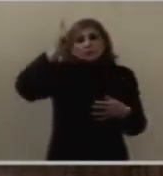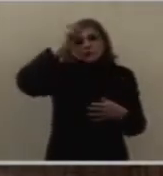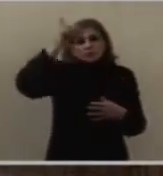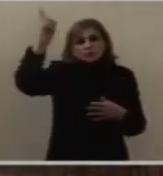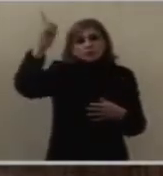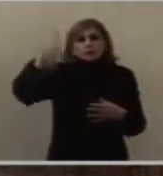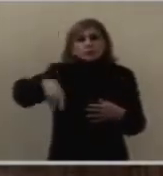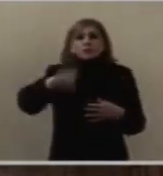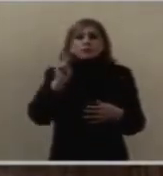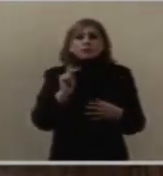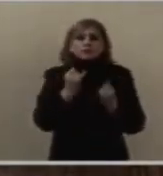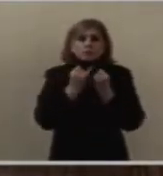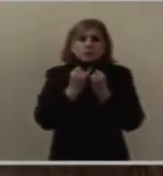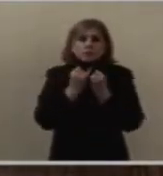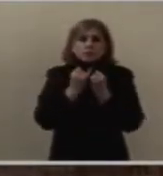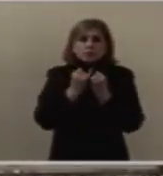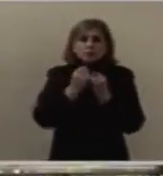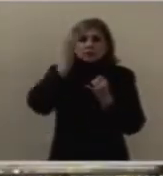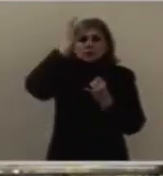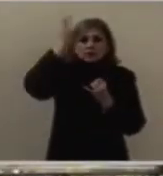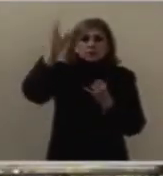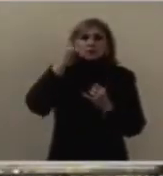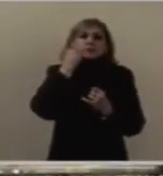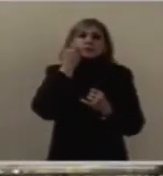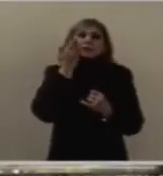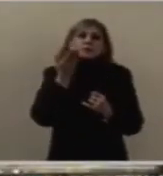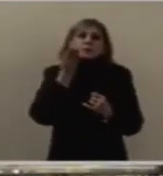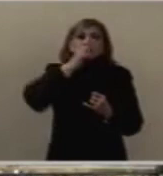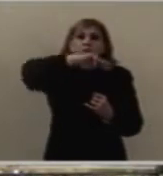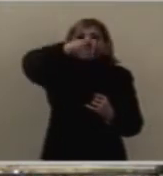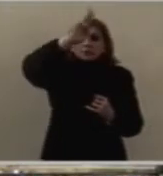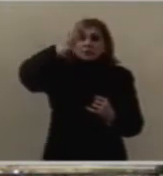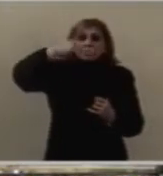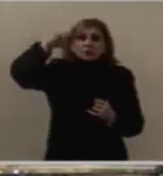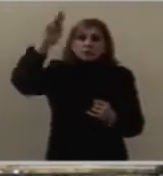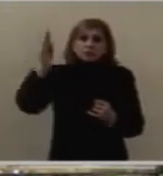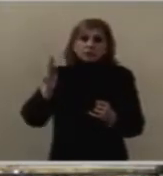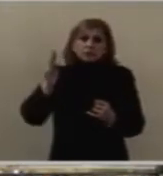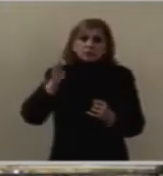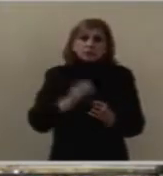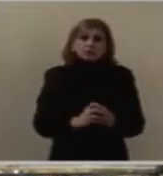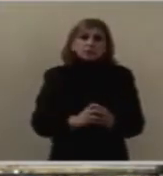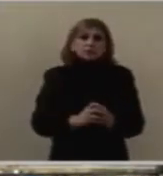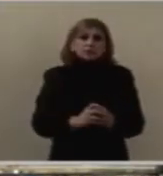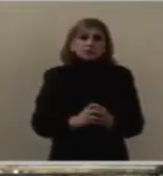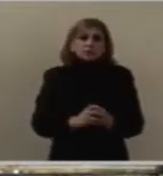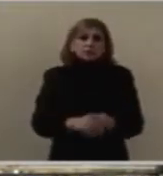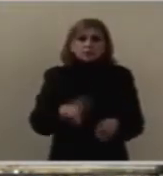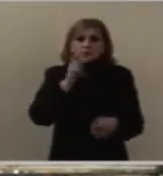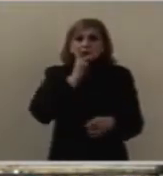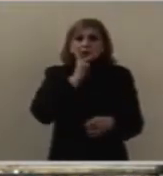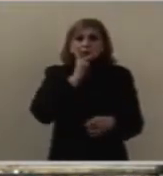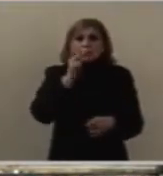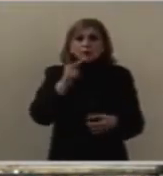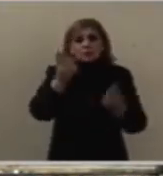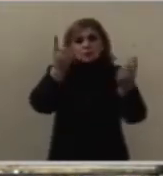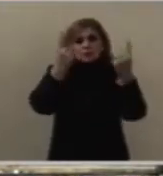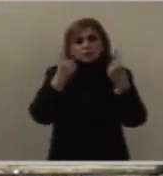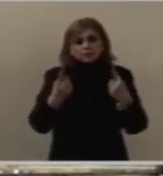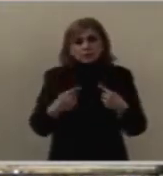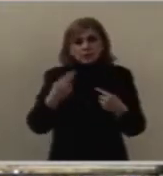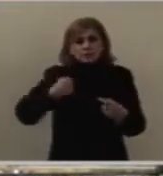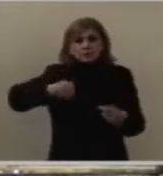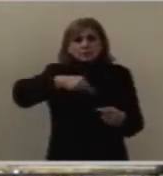Cristo quiso desde la montaña darnos una palabra atractiva,